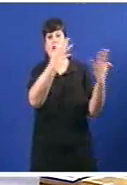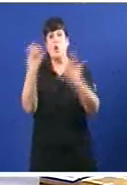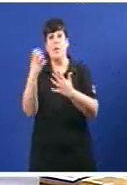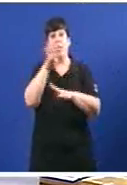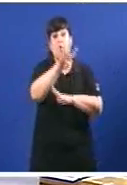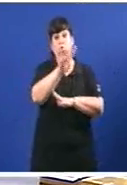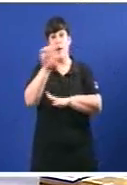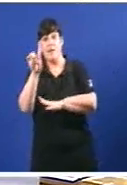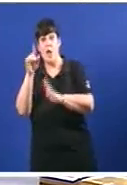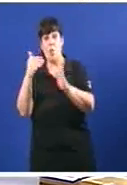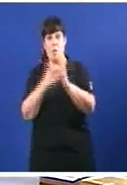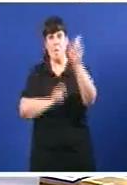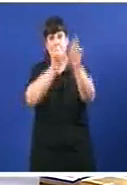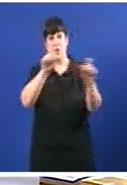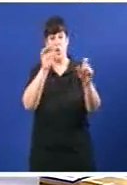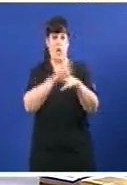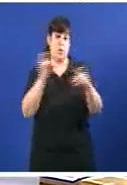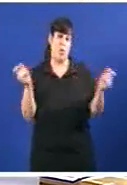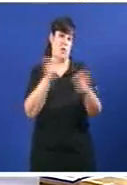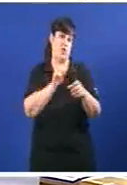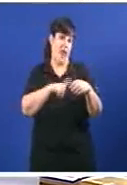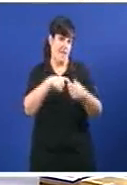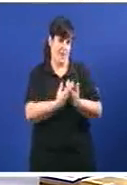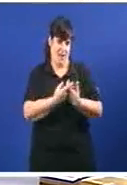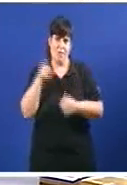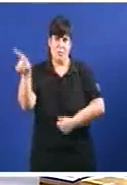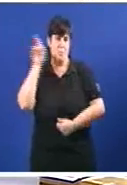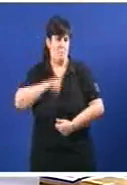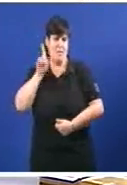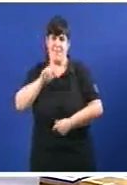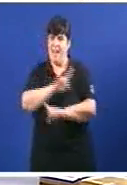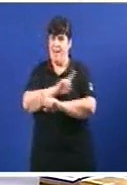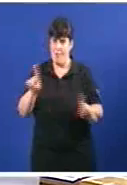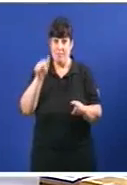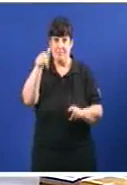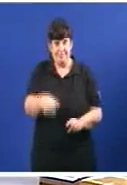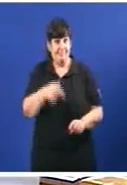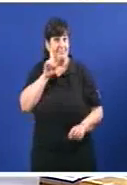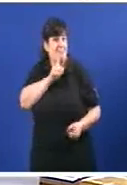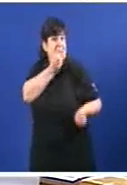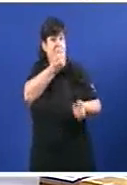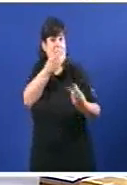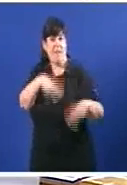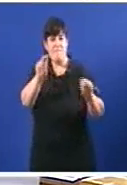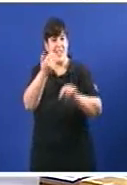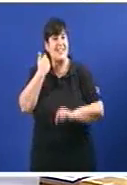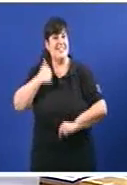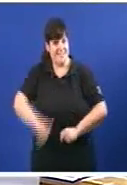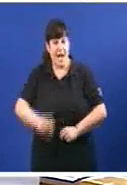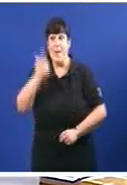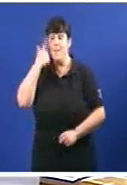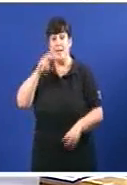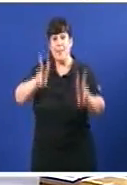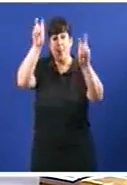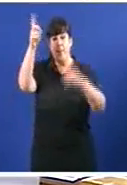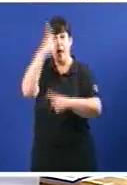,10, señor Feijó. Non minta, deixe de mentir a esta Cámara. Pero mire, señor Feijó, os datos da dependencia,